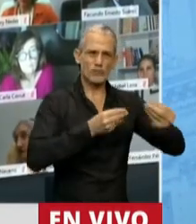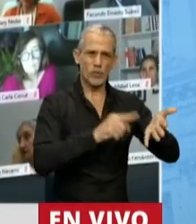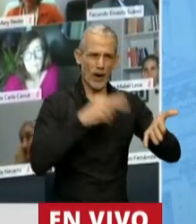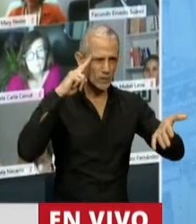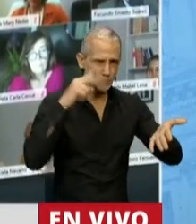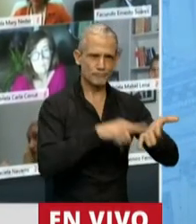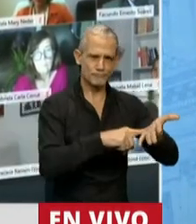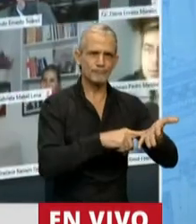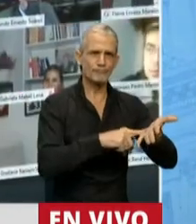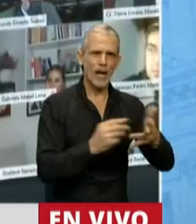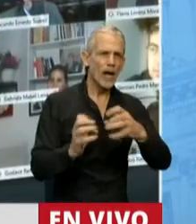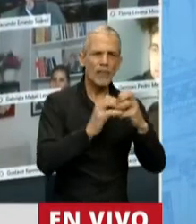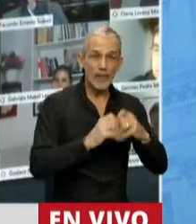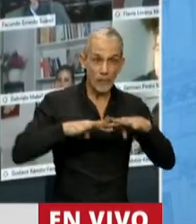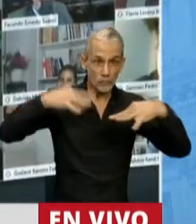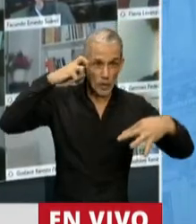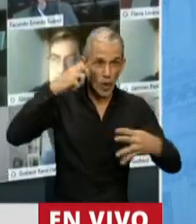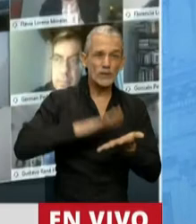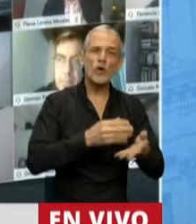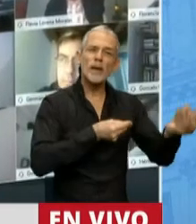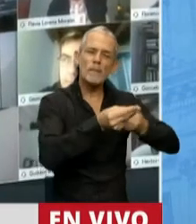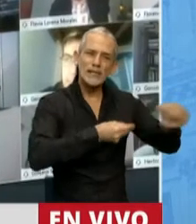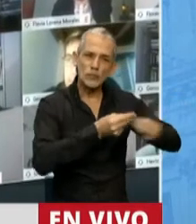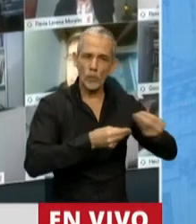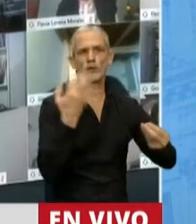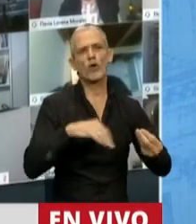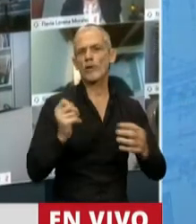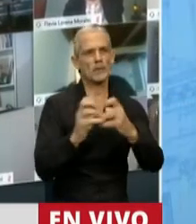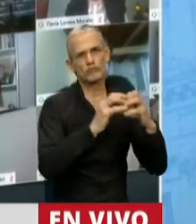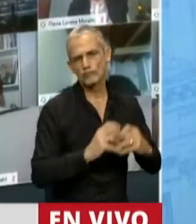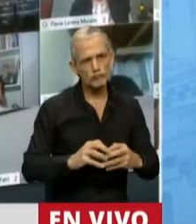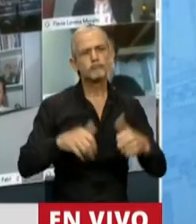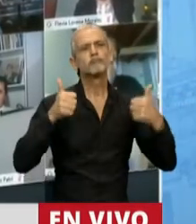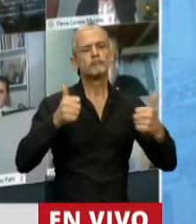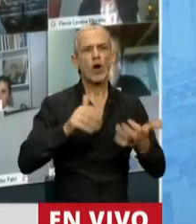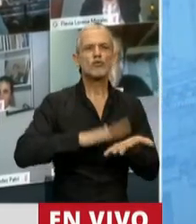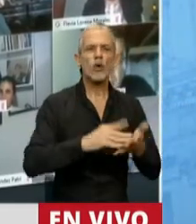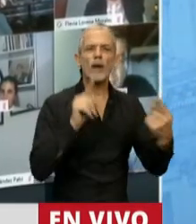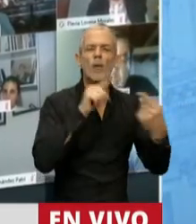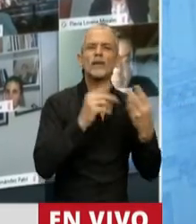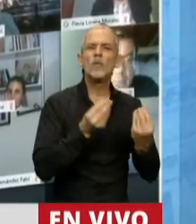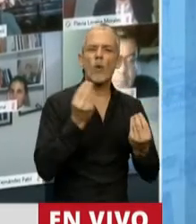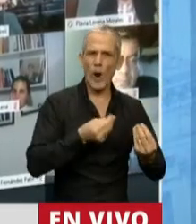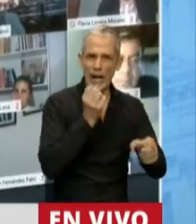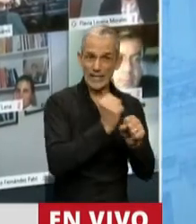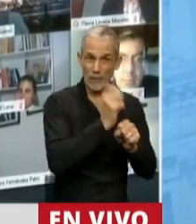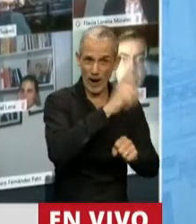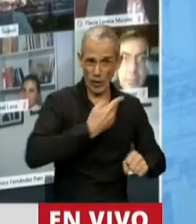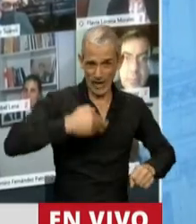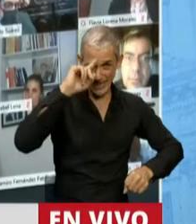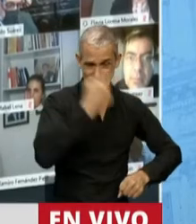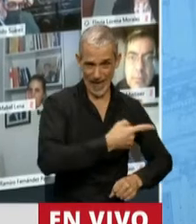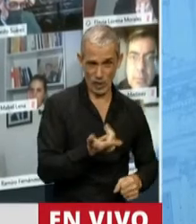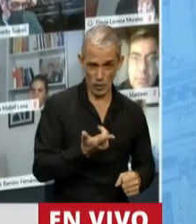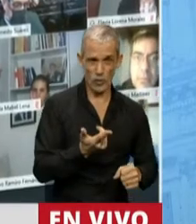una cultura que haga que el debate en el Parlamento sobre el presupuesto sea un debate efectivamente sobre las finalidades del Estado. Y que cuanto